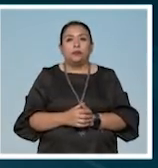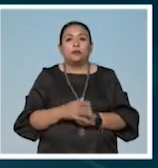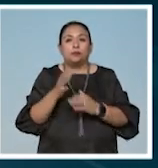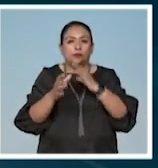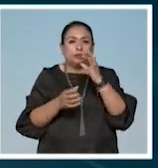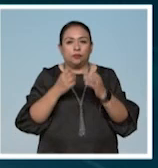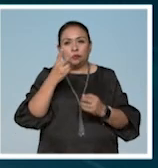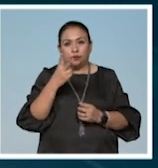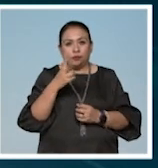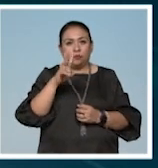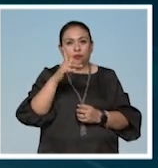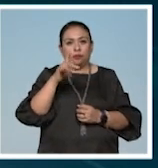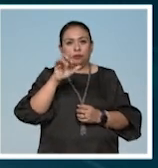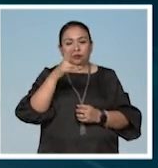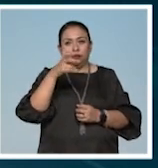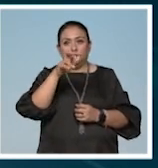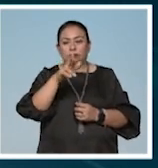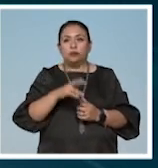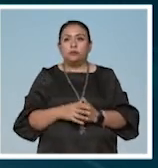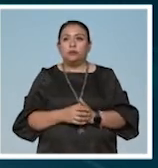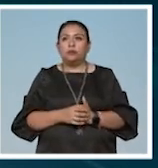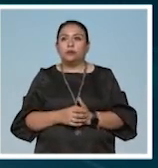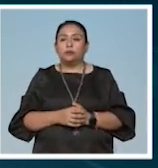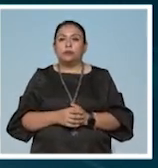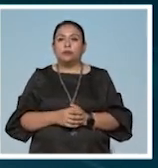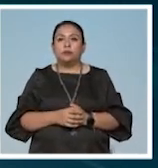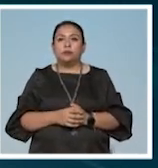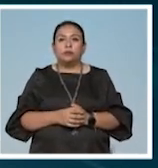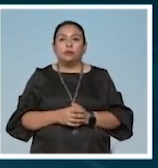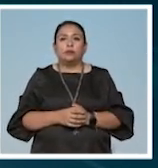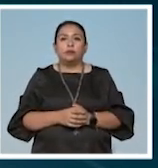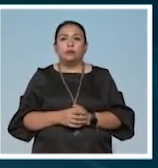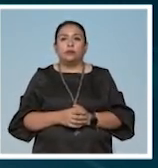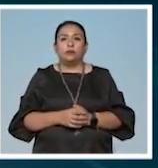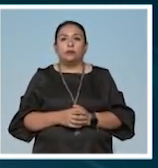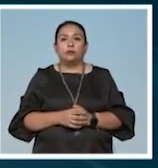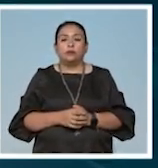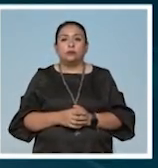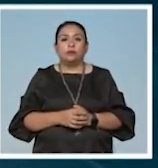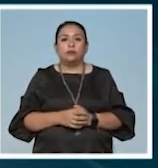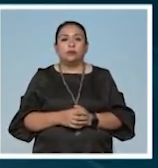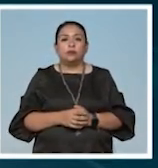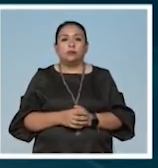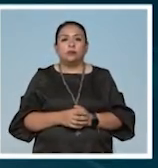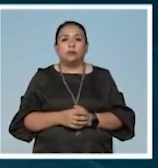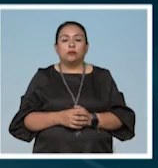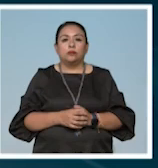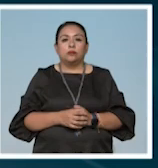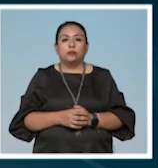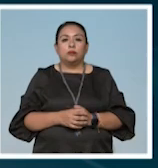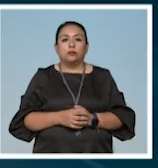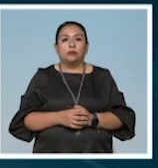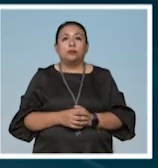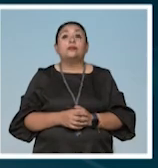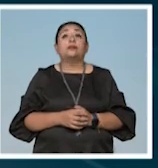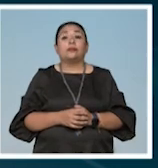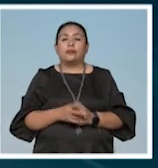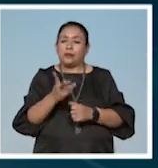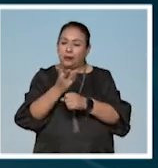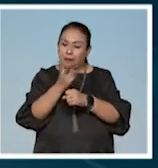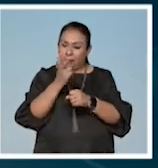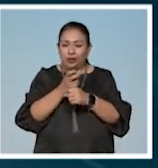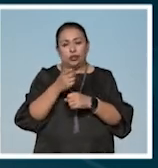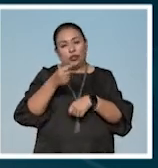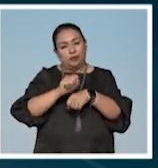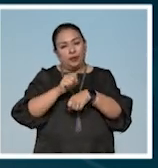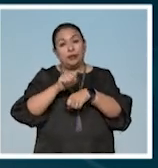Noticias 22 Víctor Gaspar La invitación